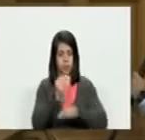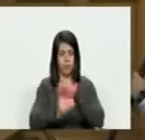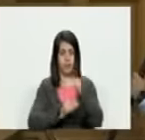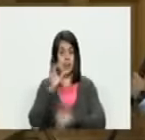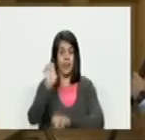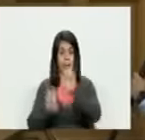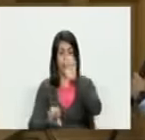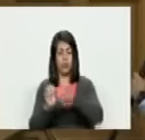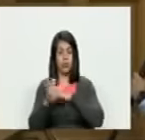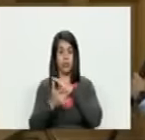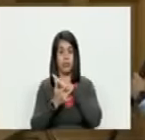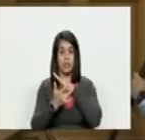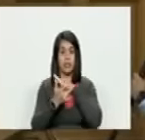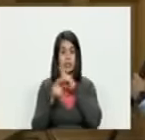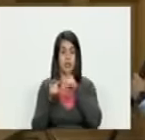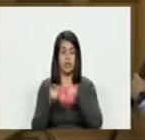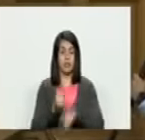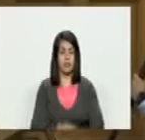un peritaje técnico